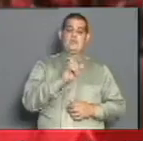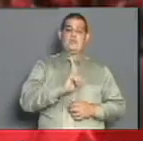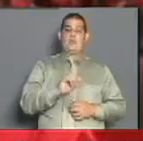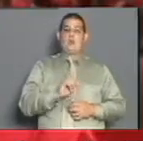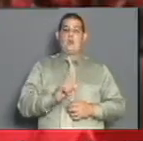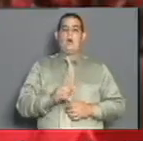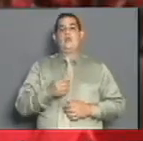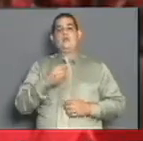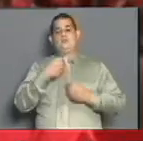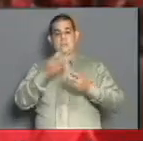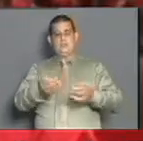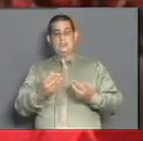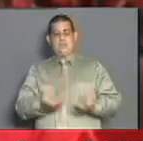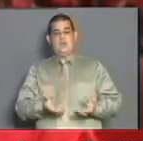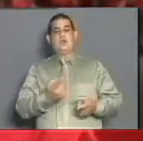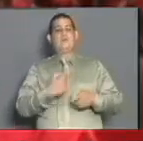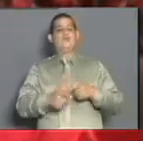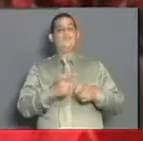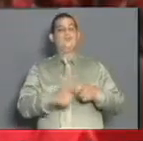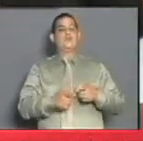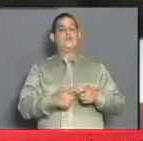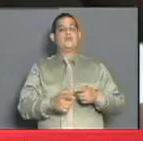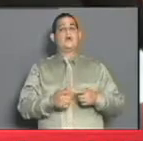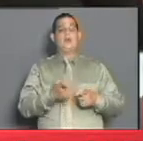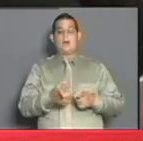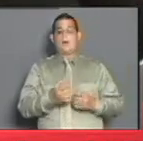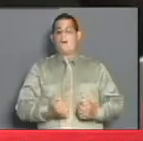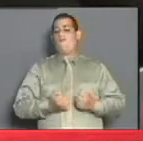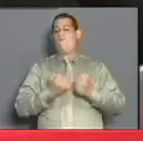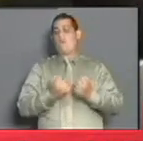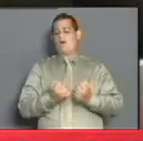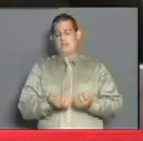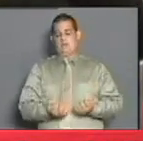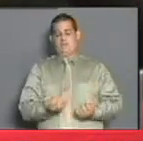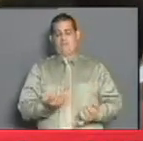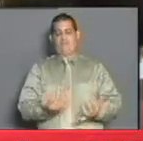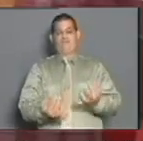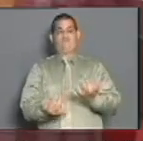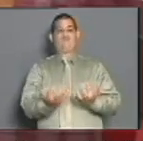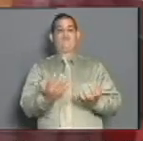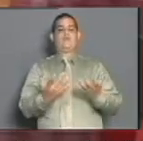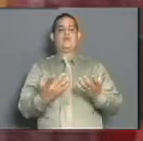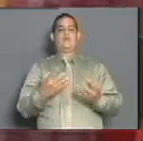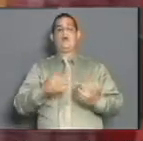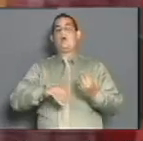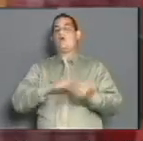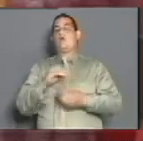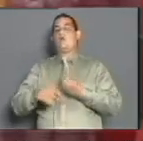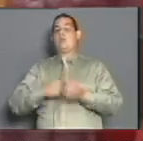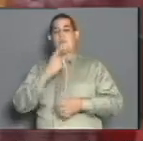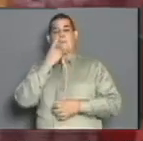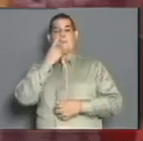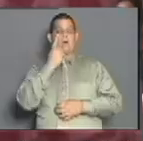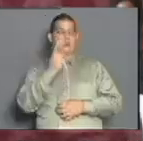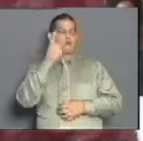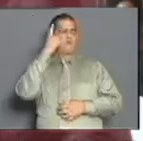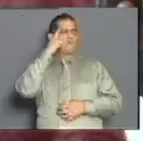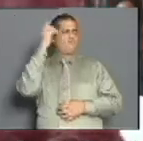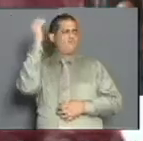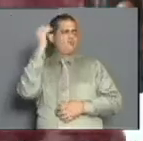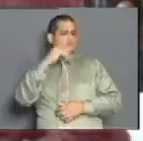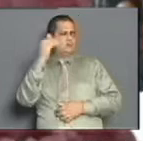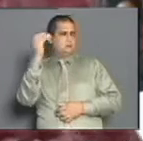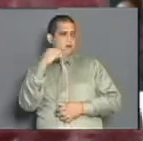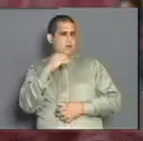fertilizantes, plaguicidas e insecticidas, a través de la búsqueda de alternativas, teniendo en cuenta el conocimiento y el